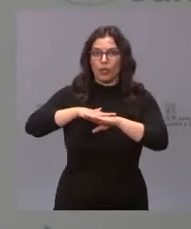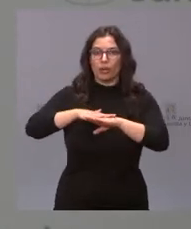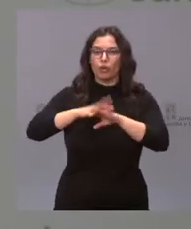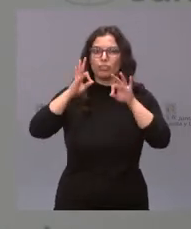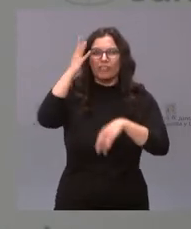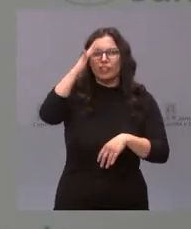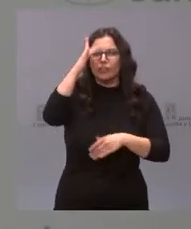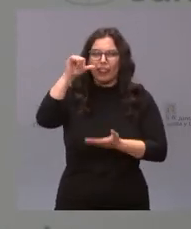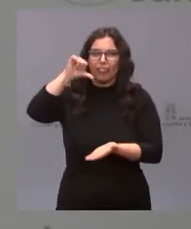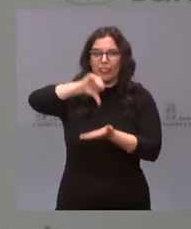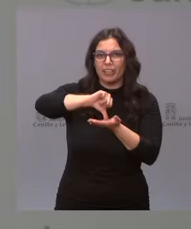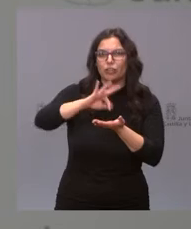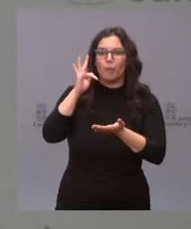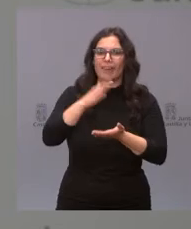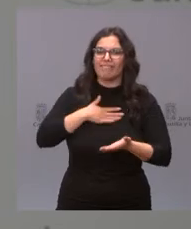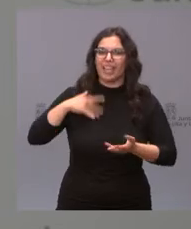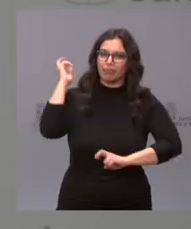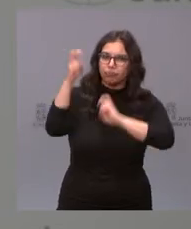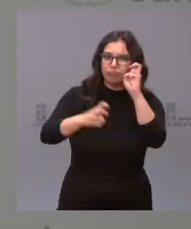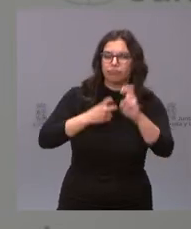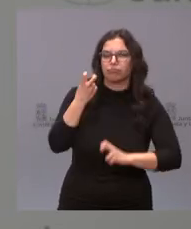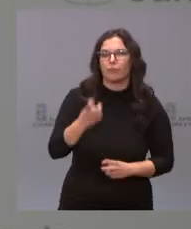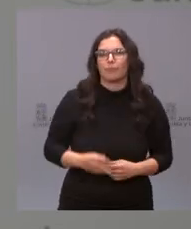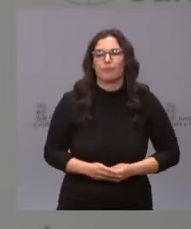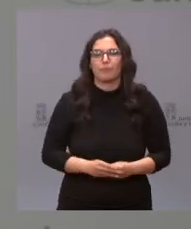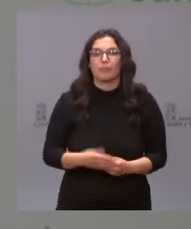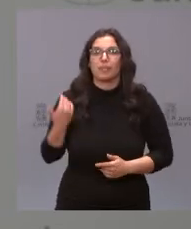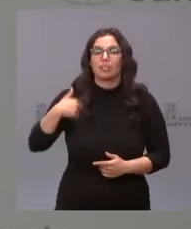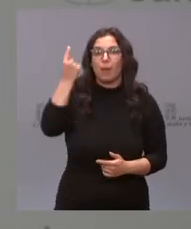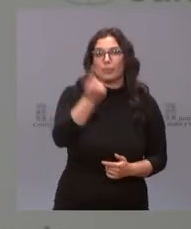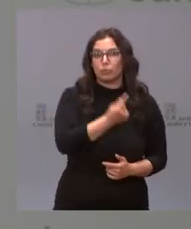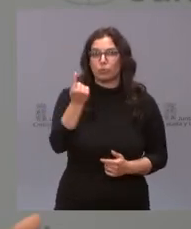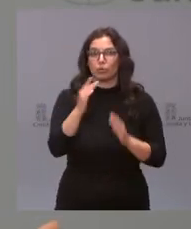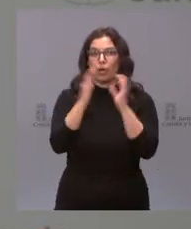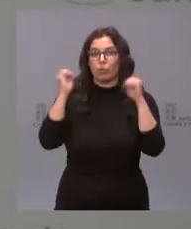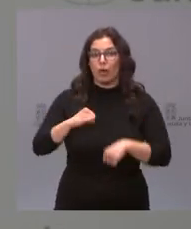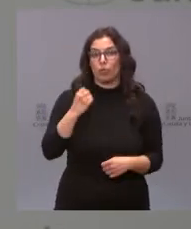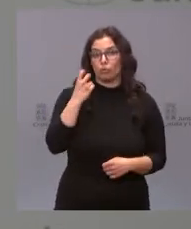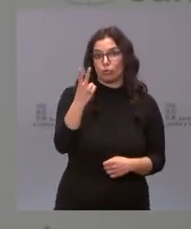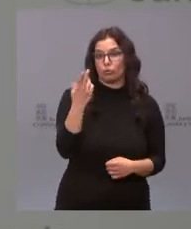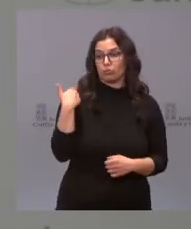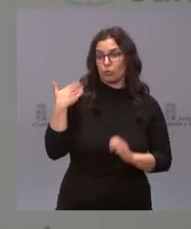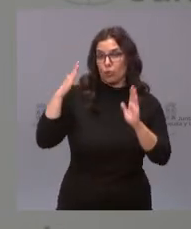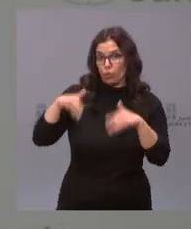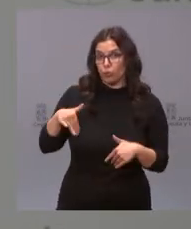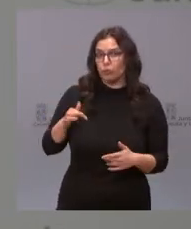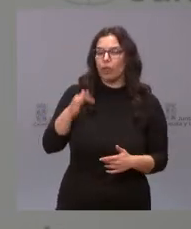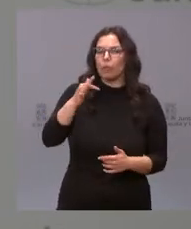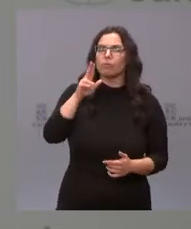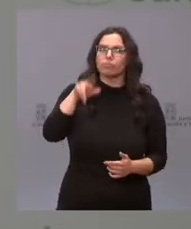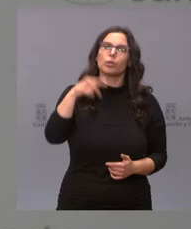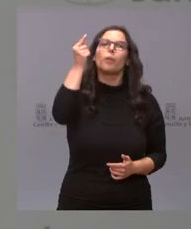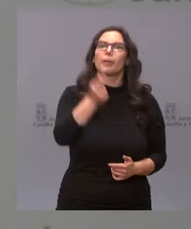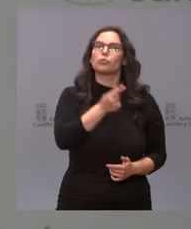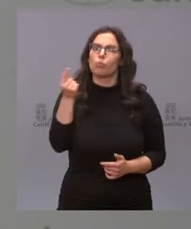y regenerador. Ya se han aprobado dos presupuestos, el último de ellos además es un presupuesto